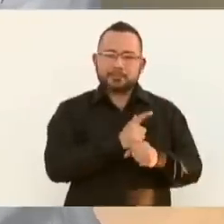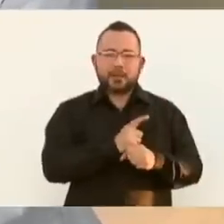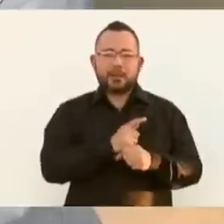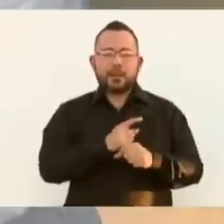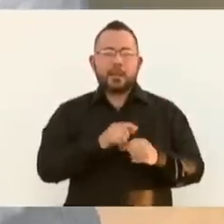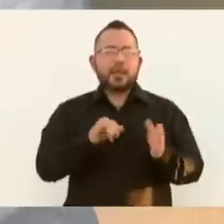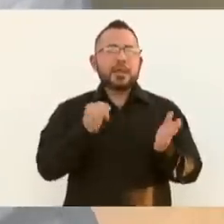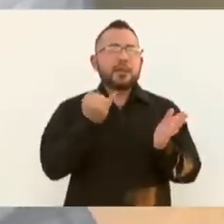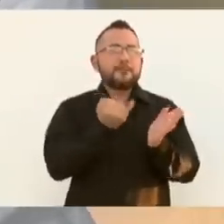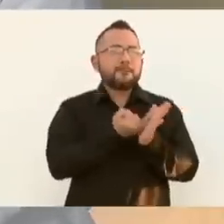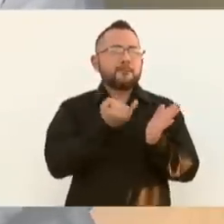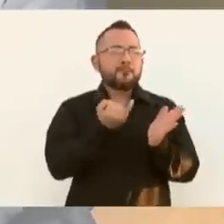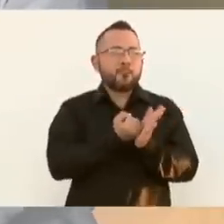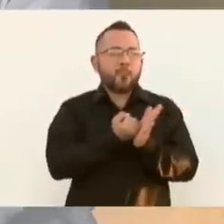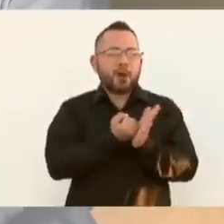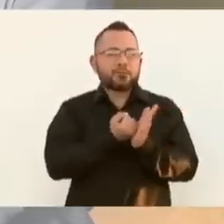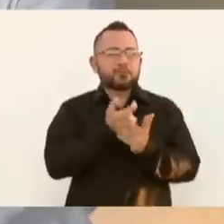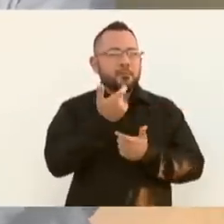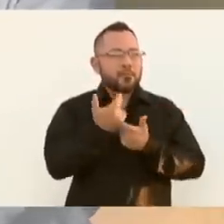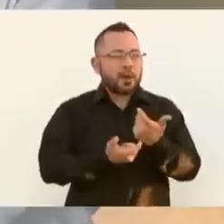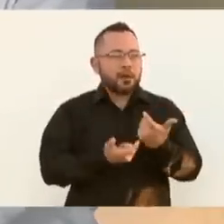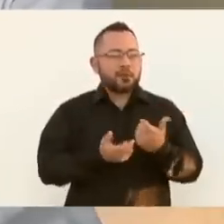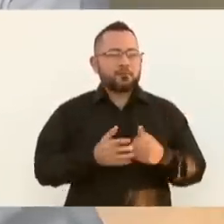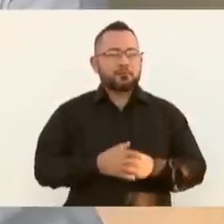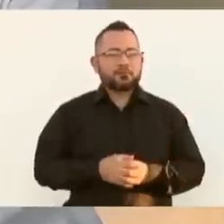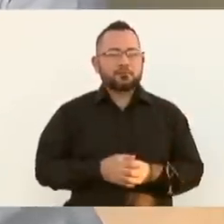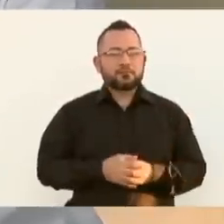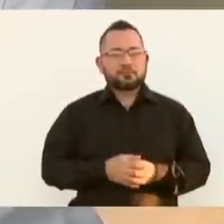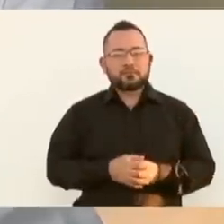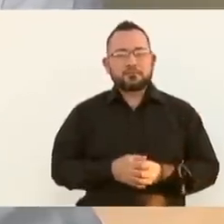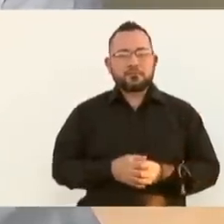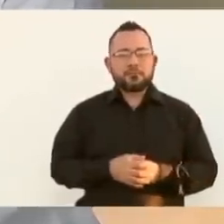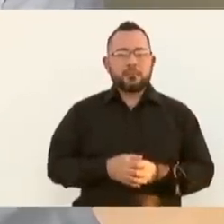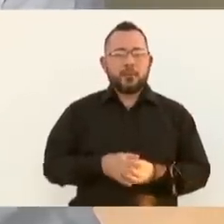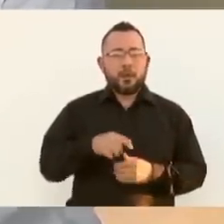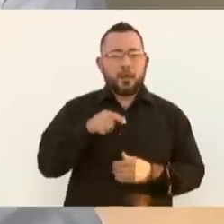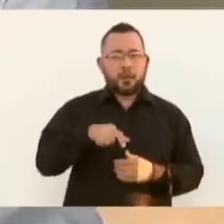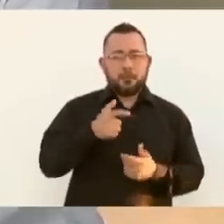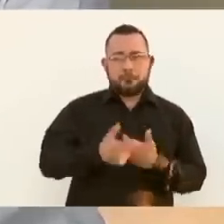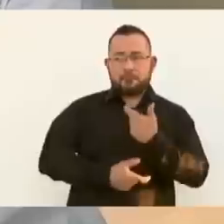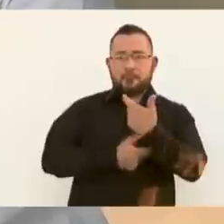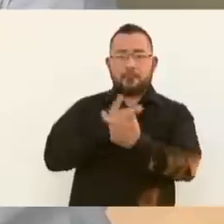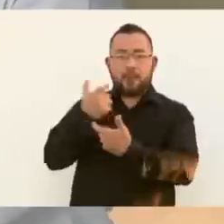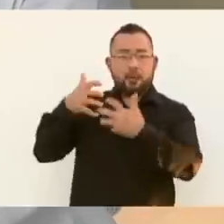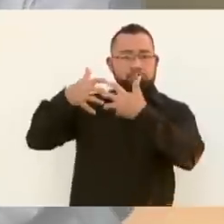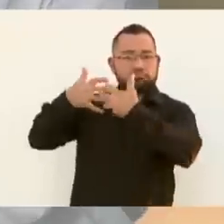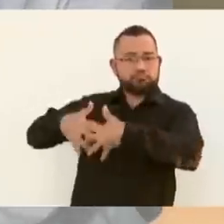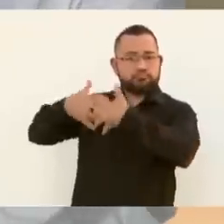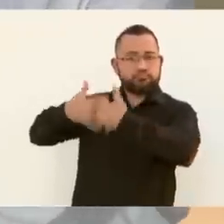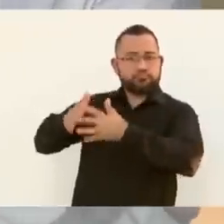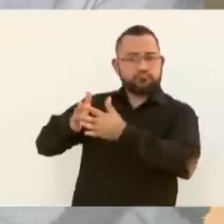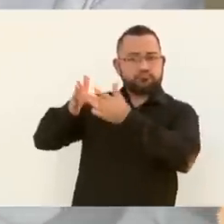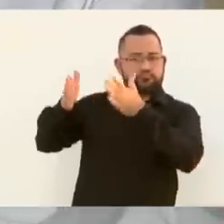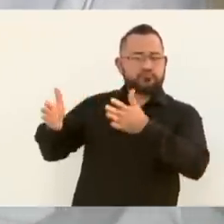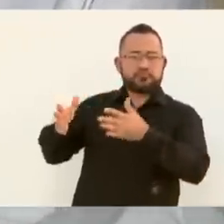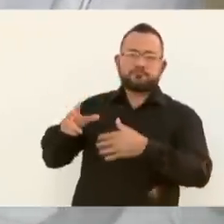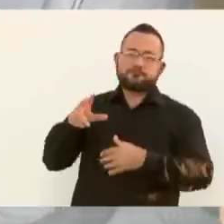no se paga para empresas el